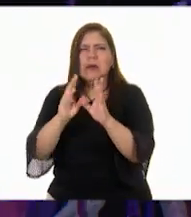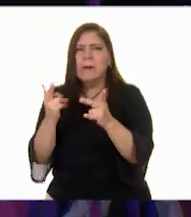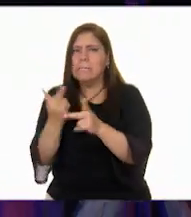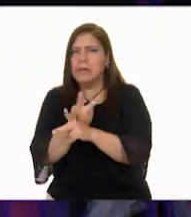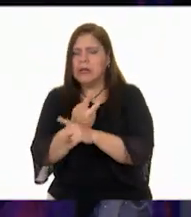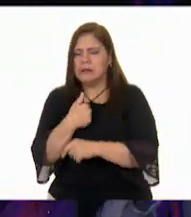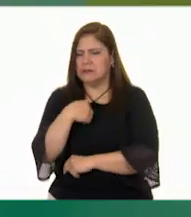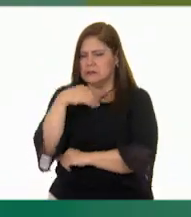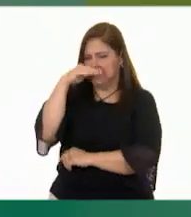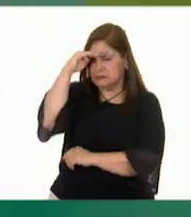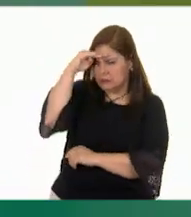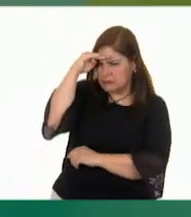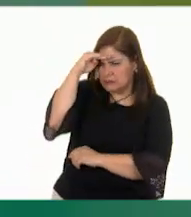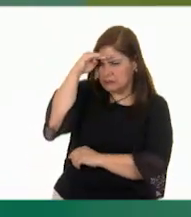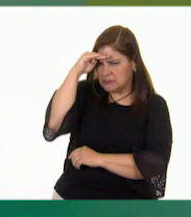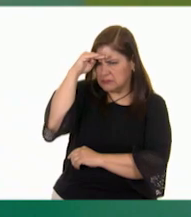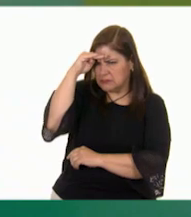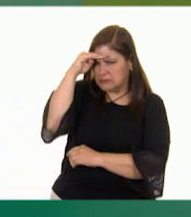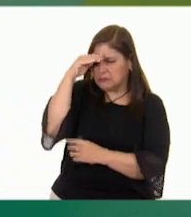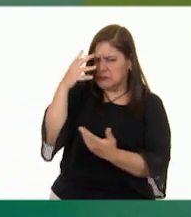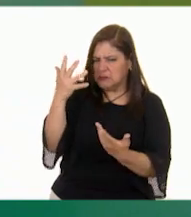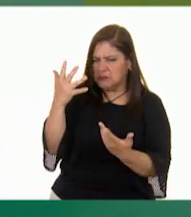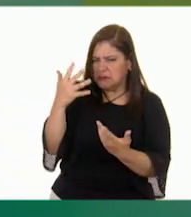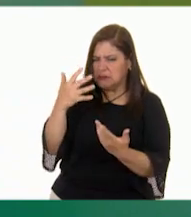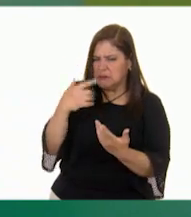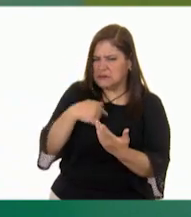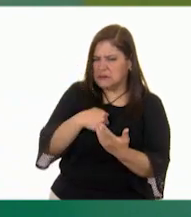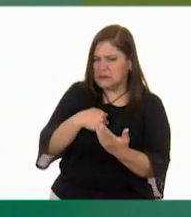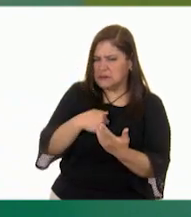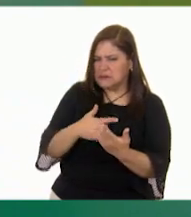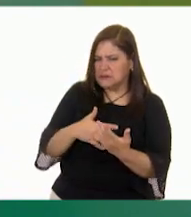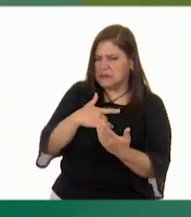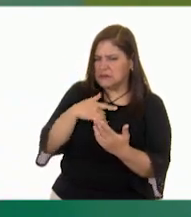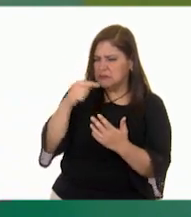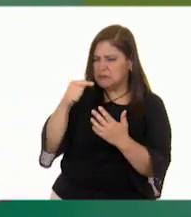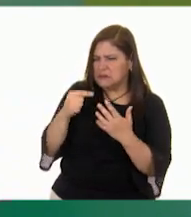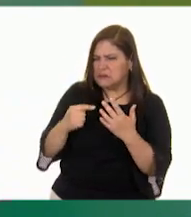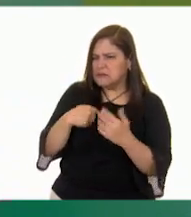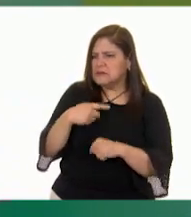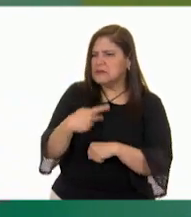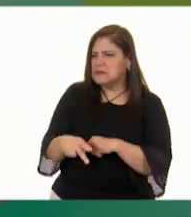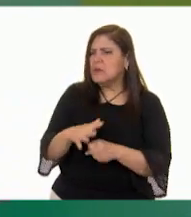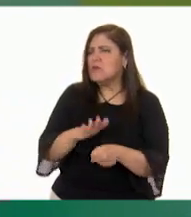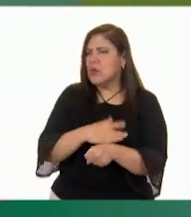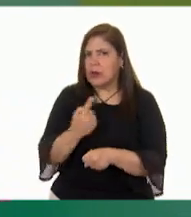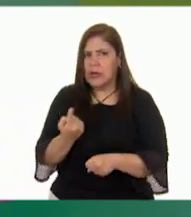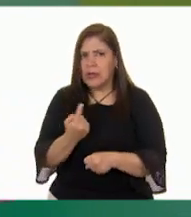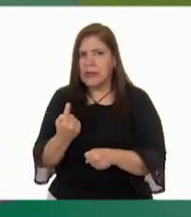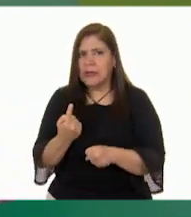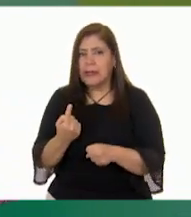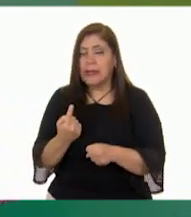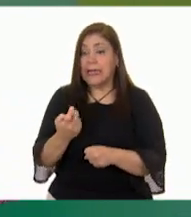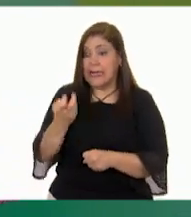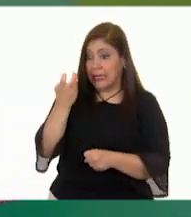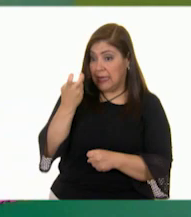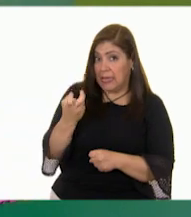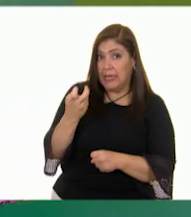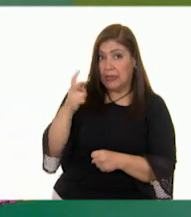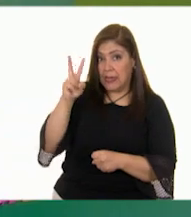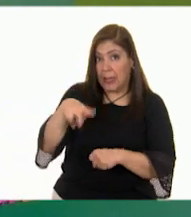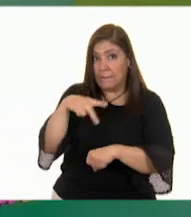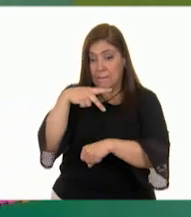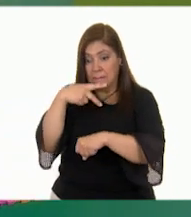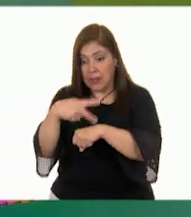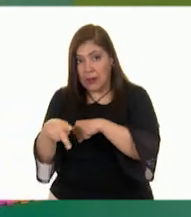Revisa qué es lo que te amenaza. Toma en cuenta si esa amenaza